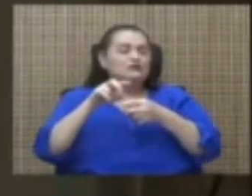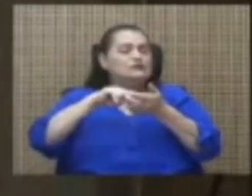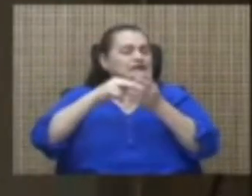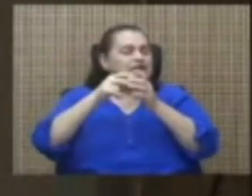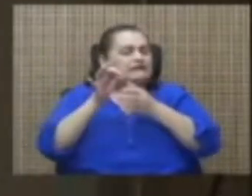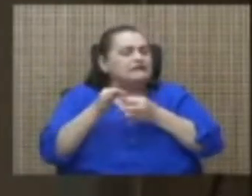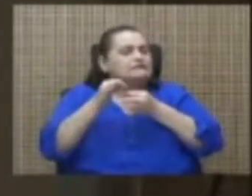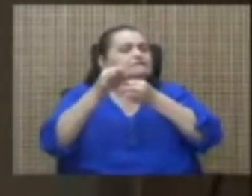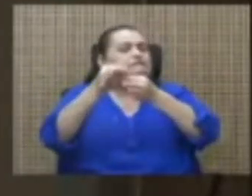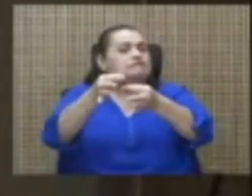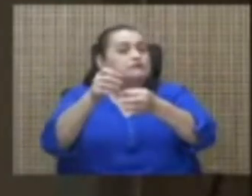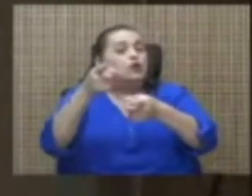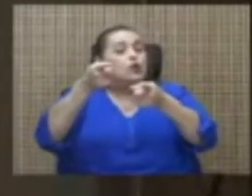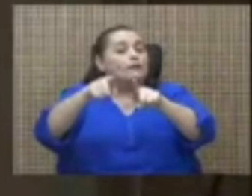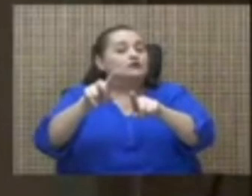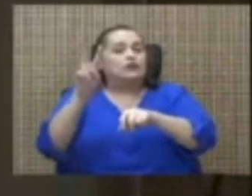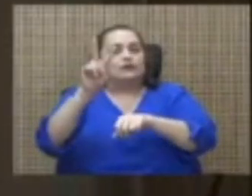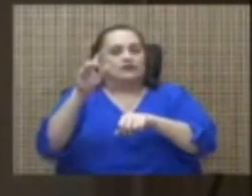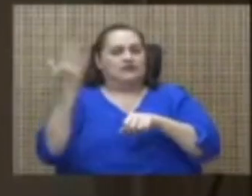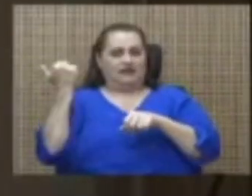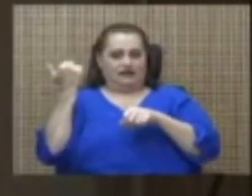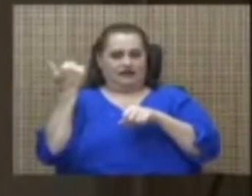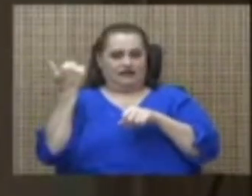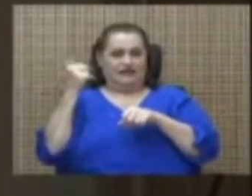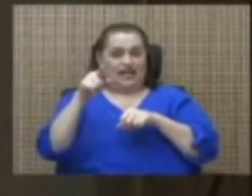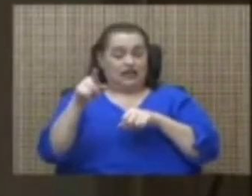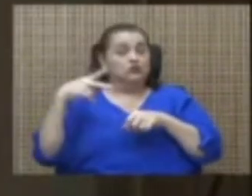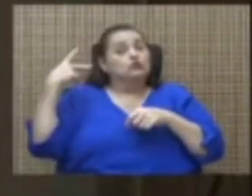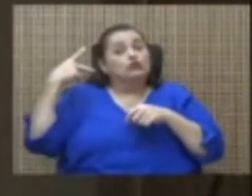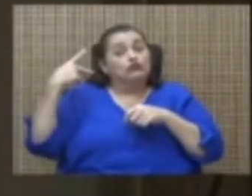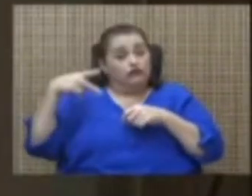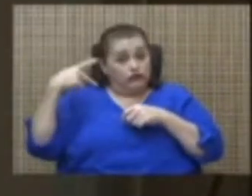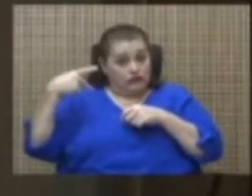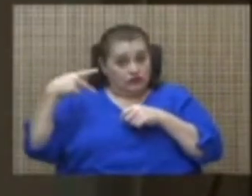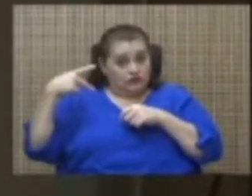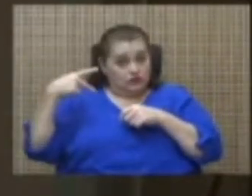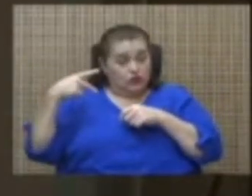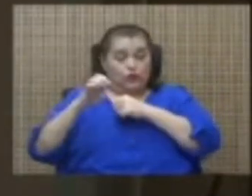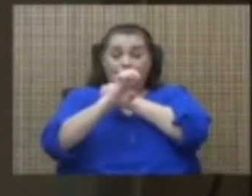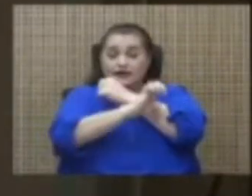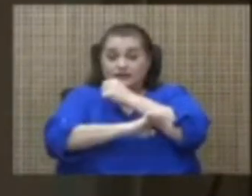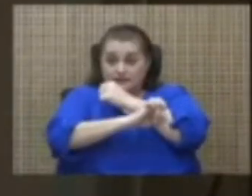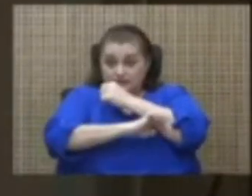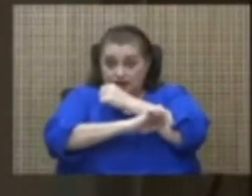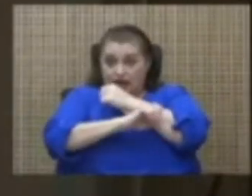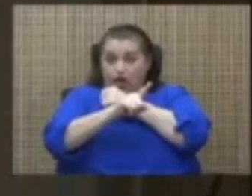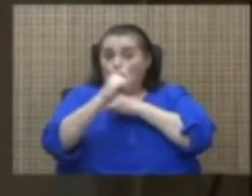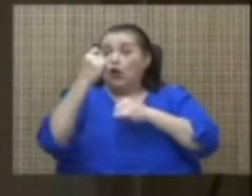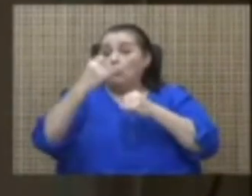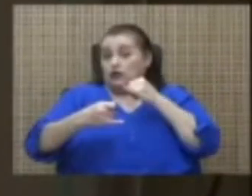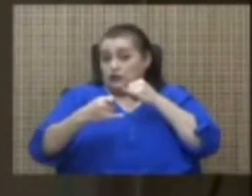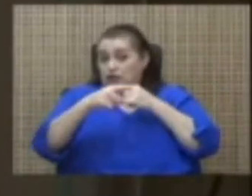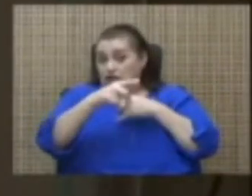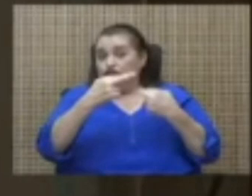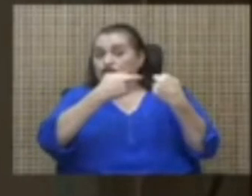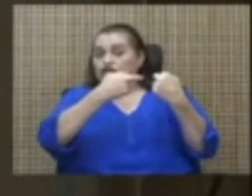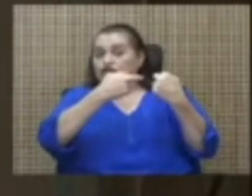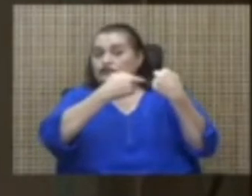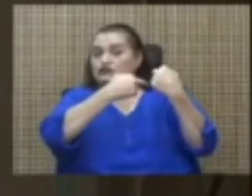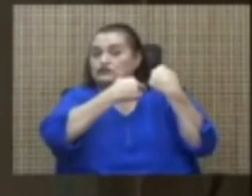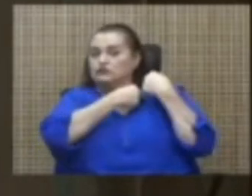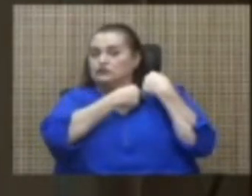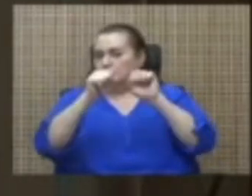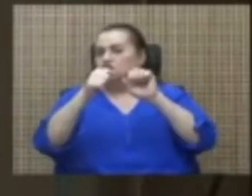allá de lo que ocurrió el viernes, sino que puso en riesgo a el estado que va a ser últimamente responsable de manera